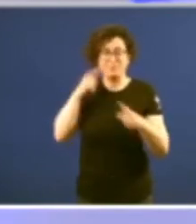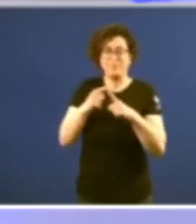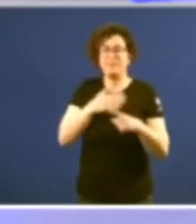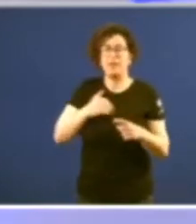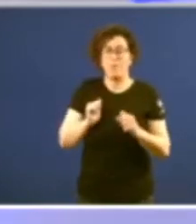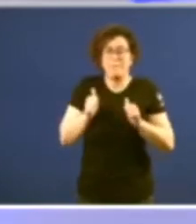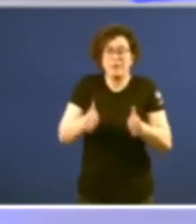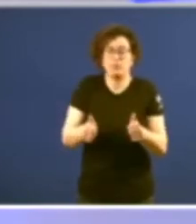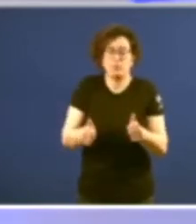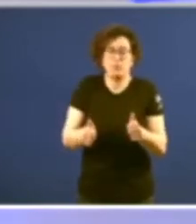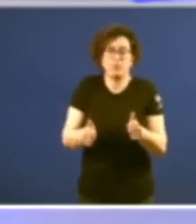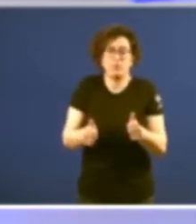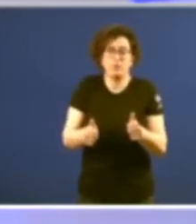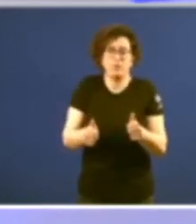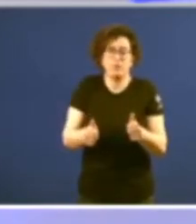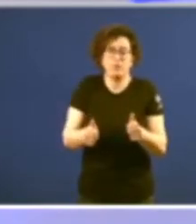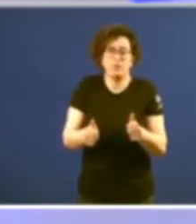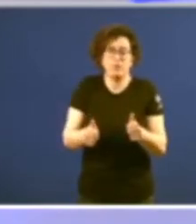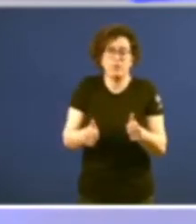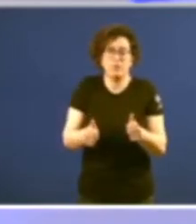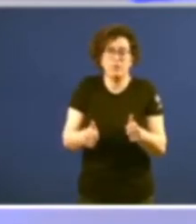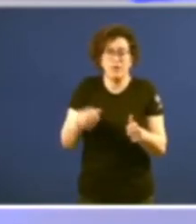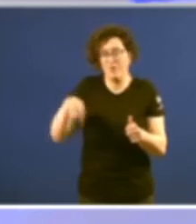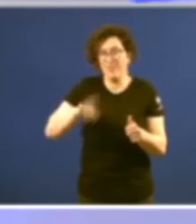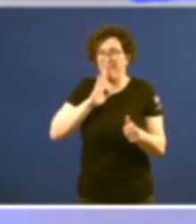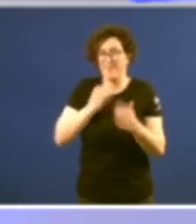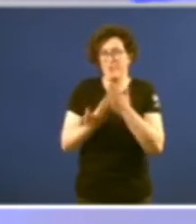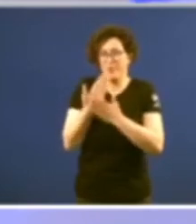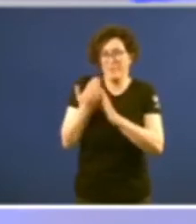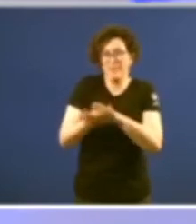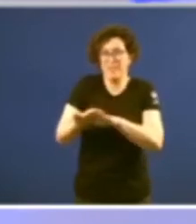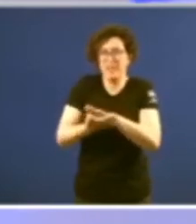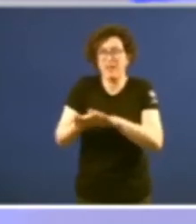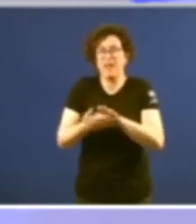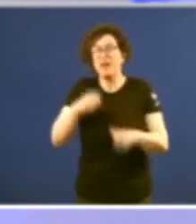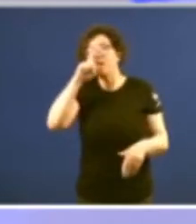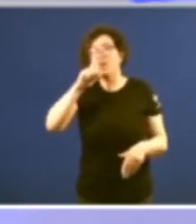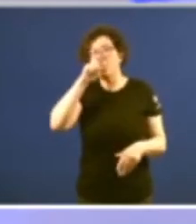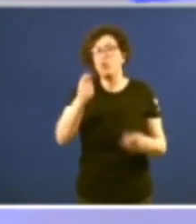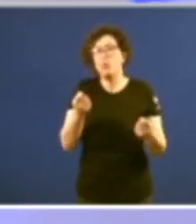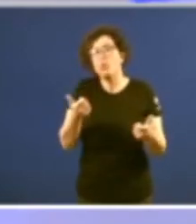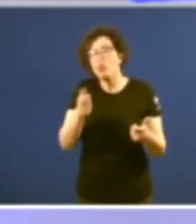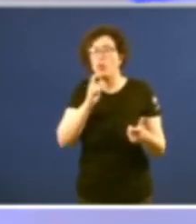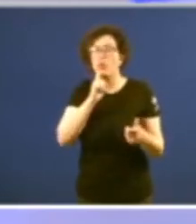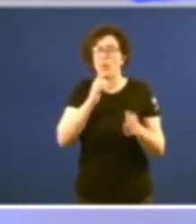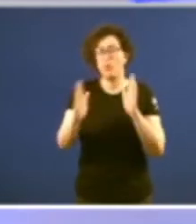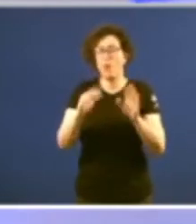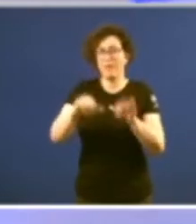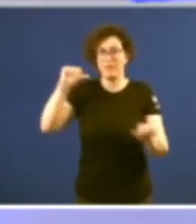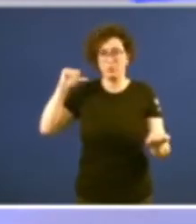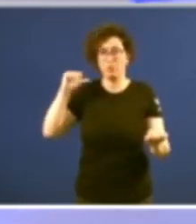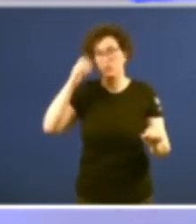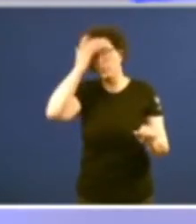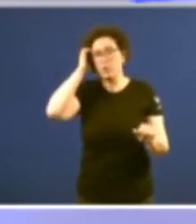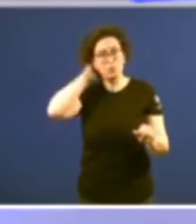introducindo o que imos falar esta mañá recordando un pouco como foi aquilo e para iso